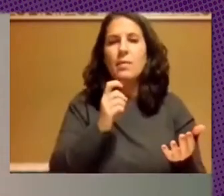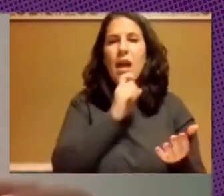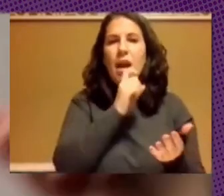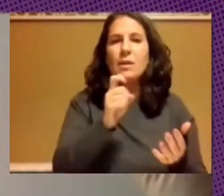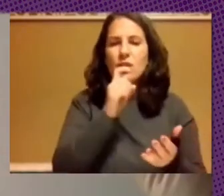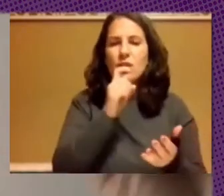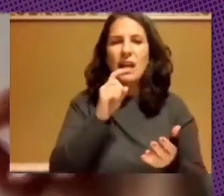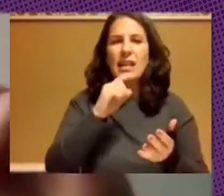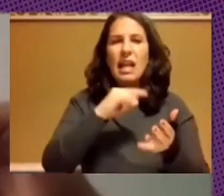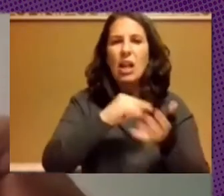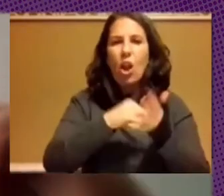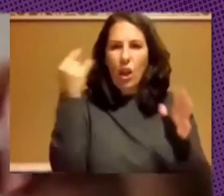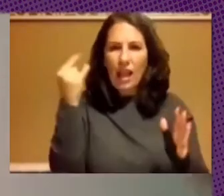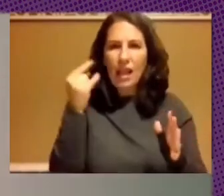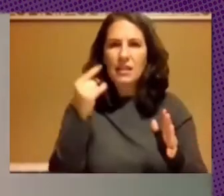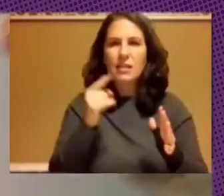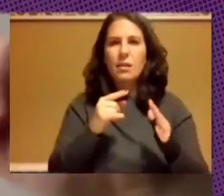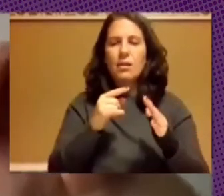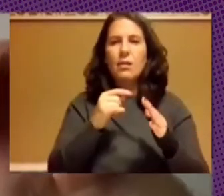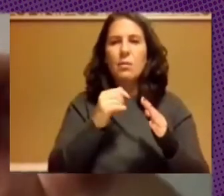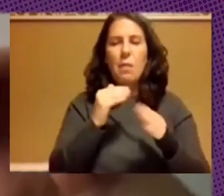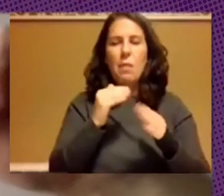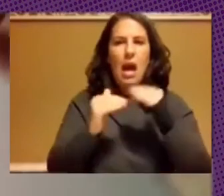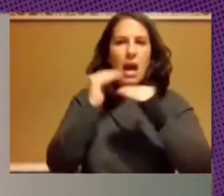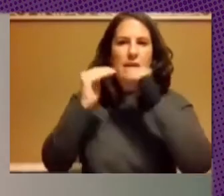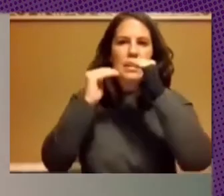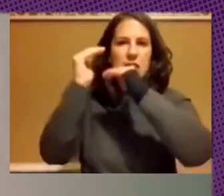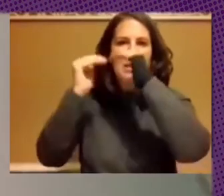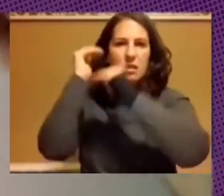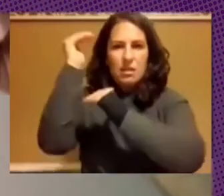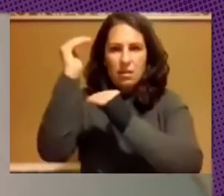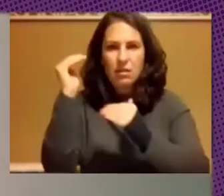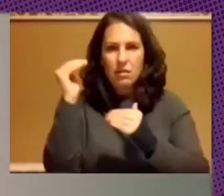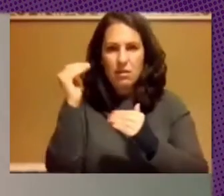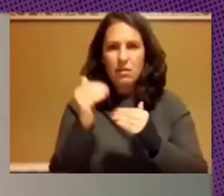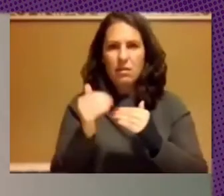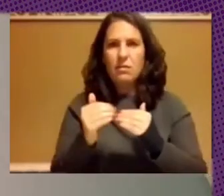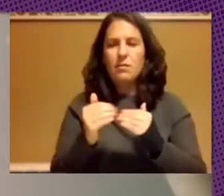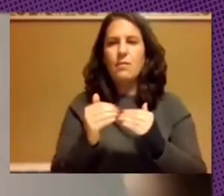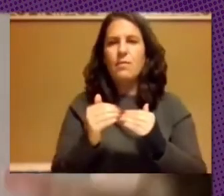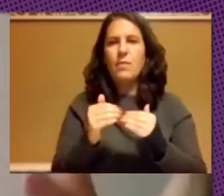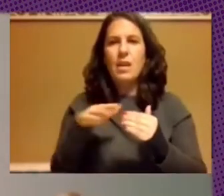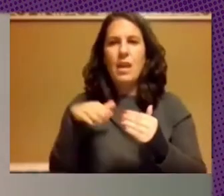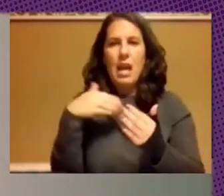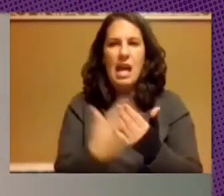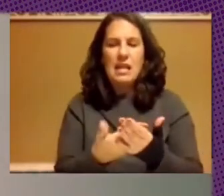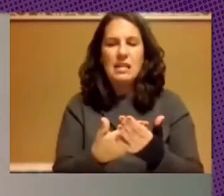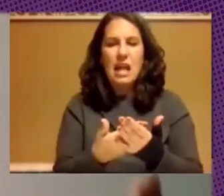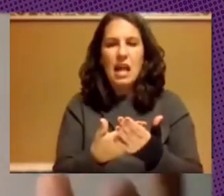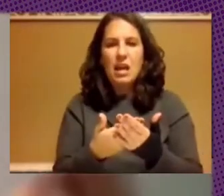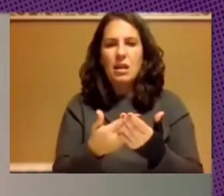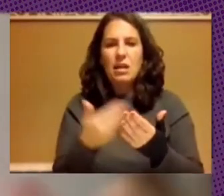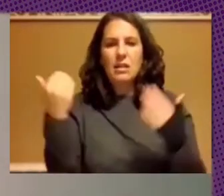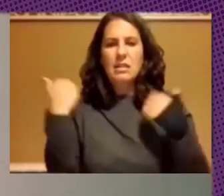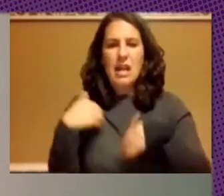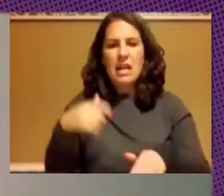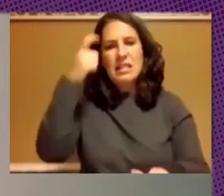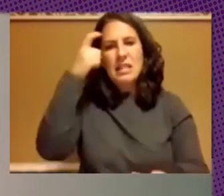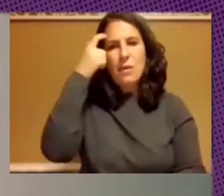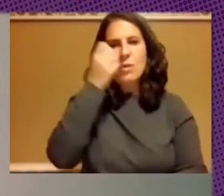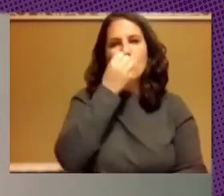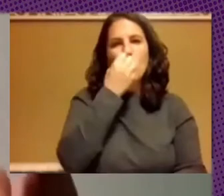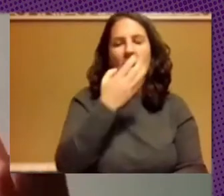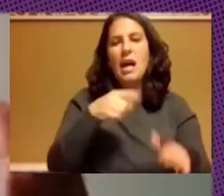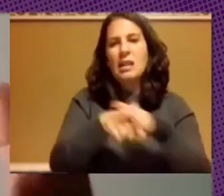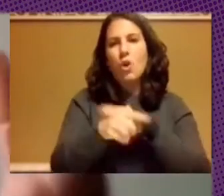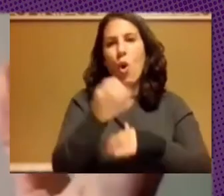en el orden público en los organismos del estado han ido escalando en la jerarquía por justamente como una buena o mala gestión de TI